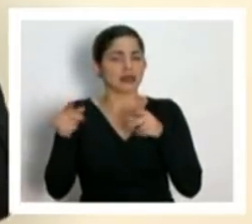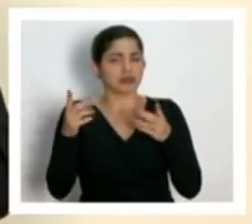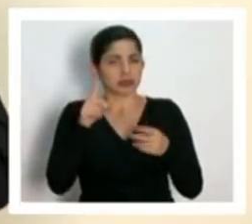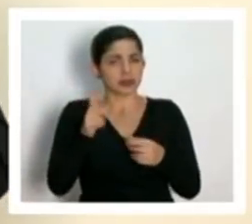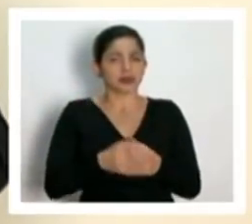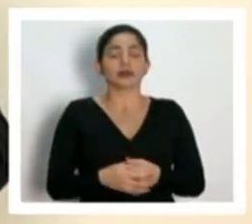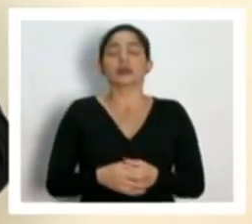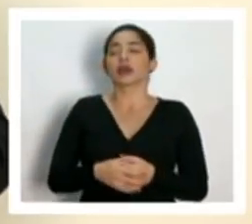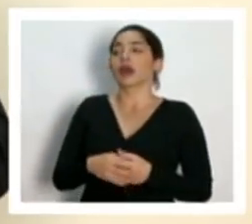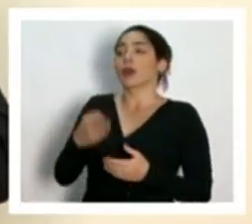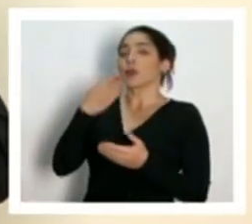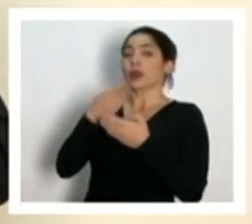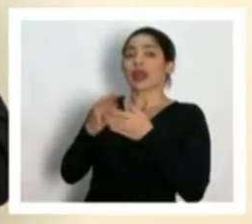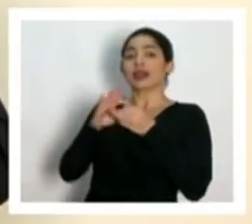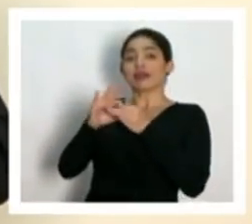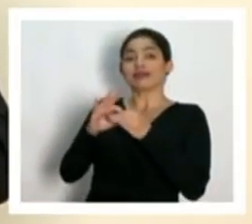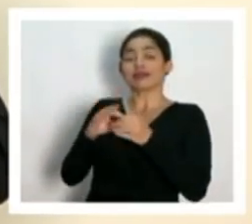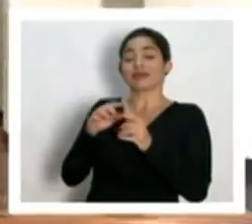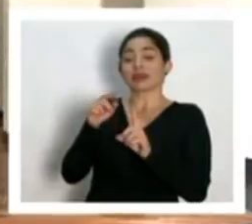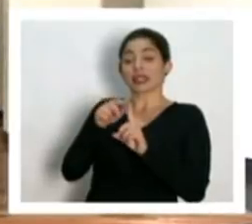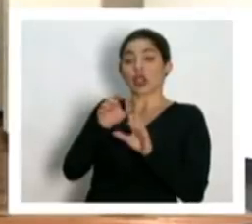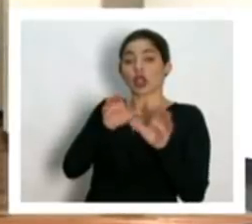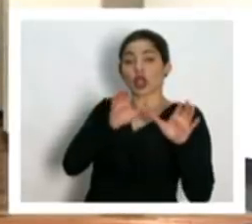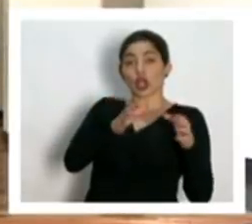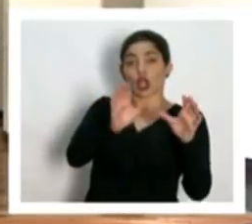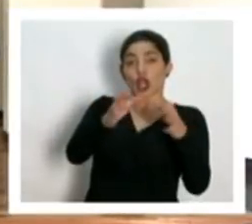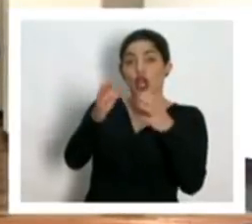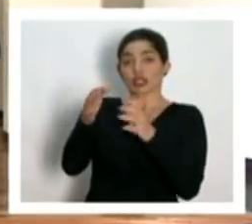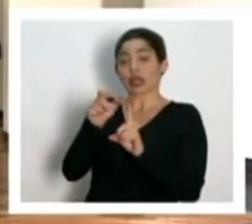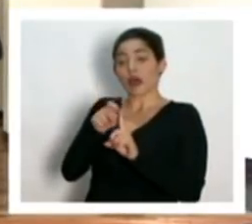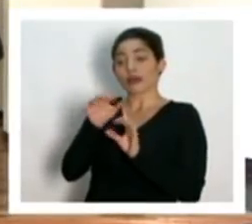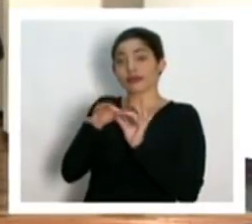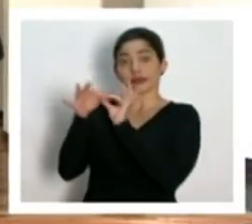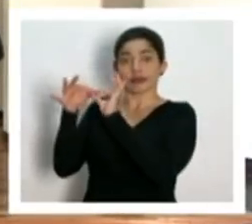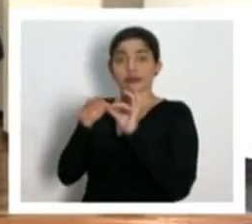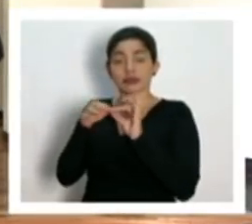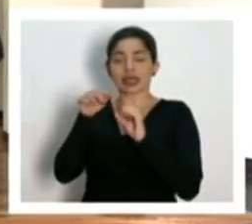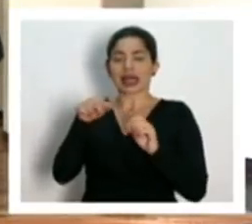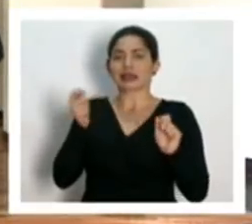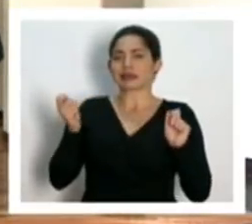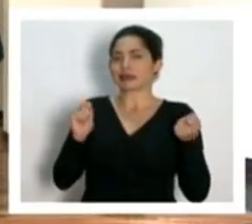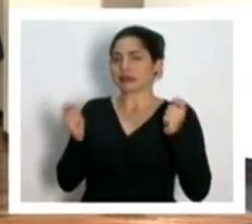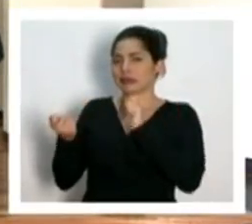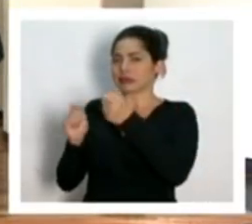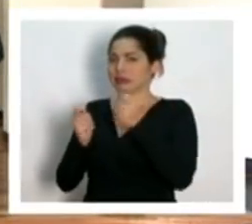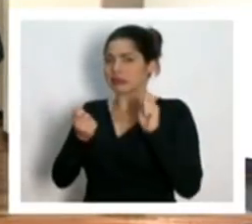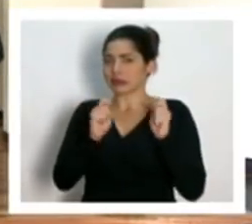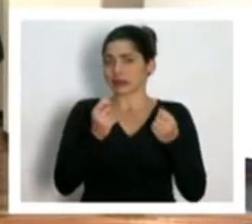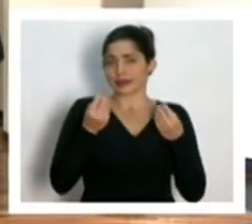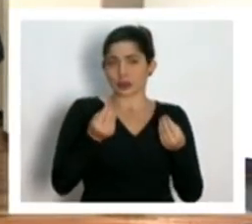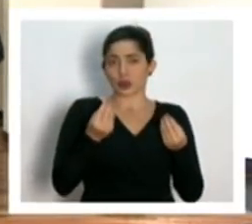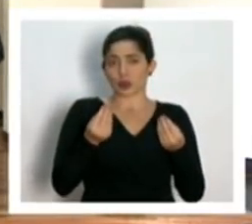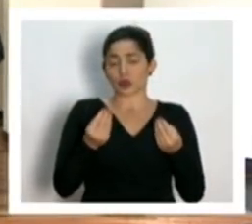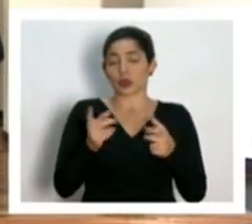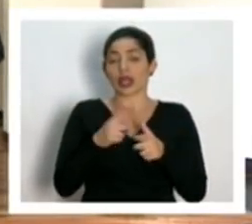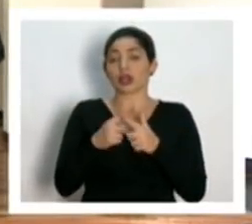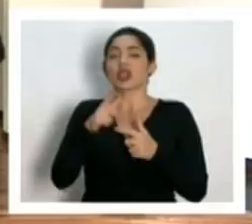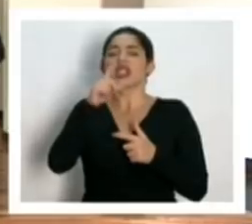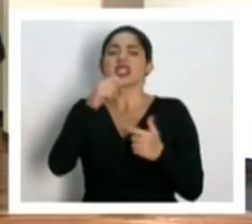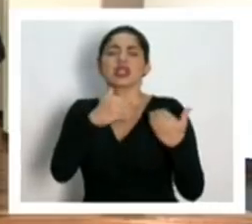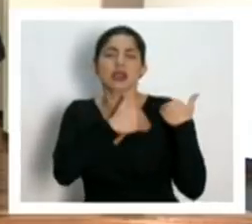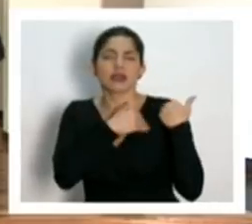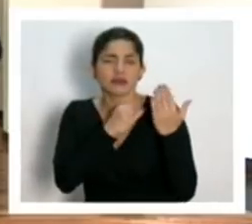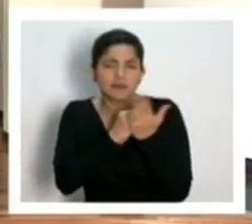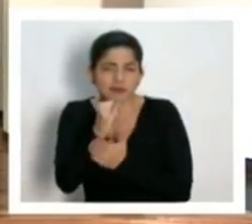bueno con respecto a los nexos y clusters en realidad como eso está en constante dinamismo el que está haciendo toda la investigación